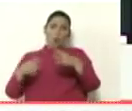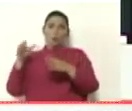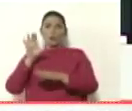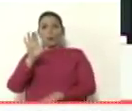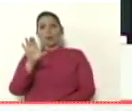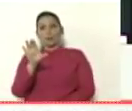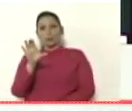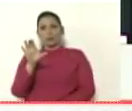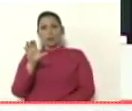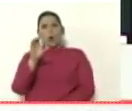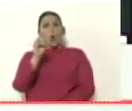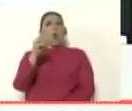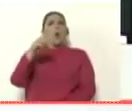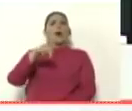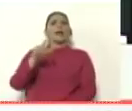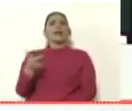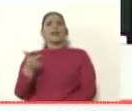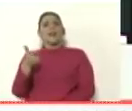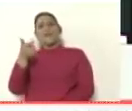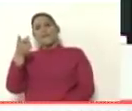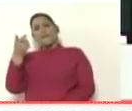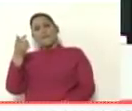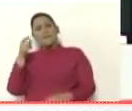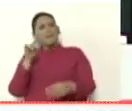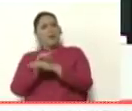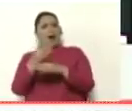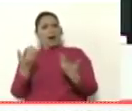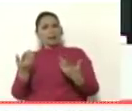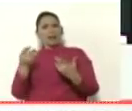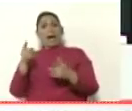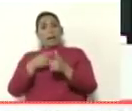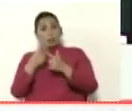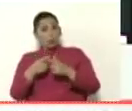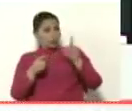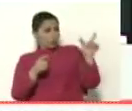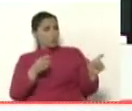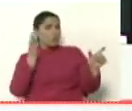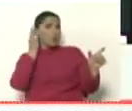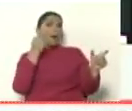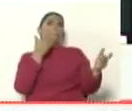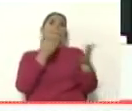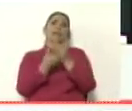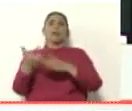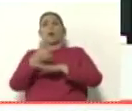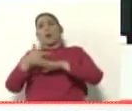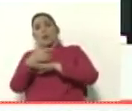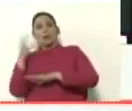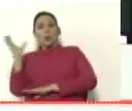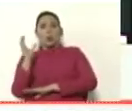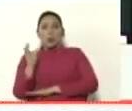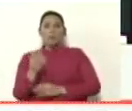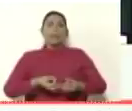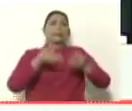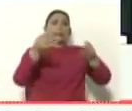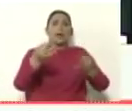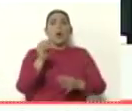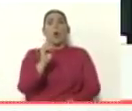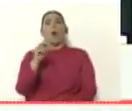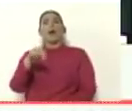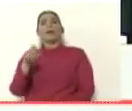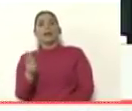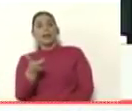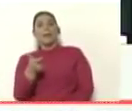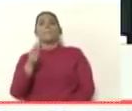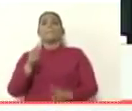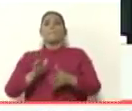Crean ONG falsas, de hecho esta Rosana de Cúcuta pide que el gobierno de Colombia le regale o le entregue una ONG para poder canalizar